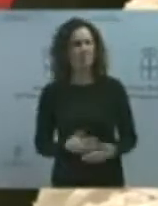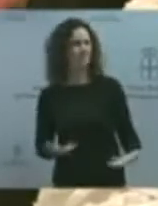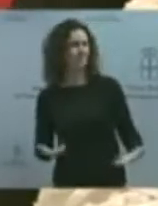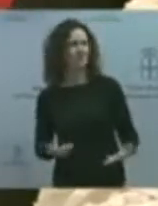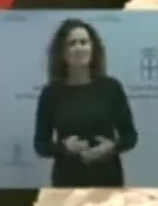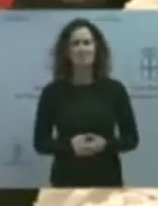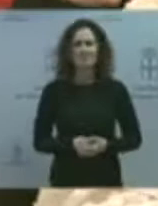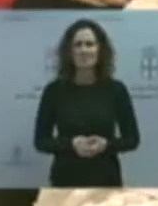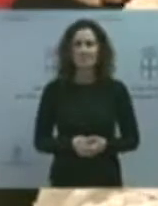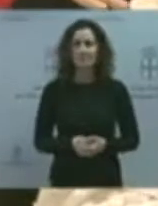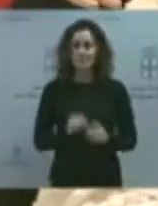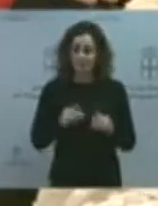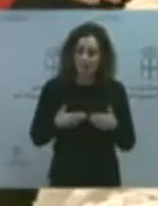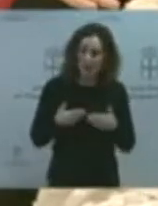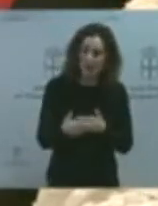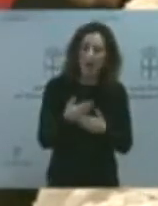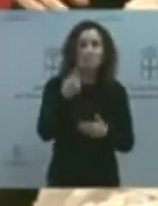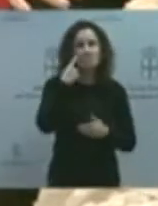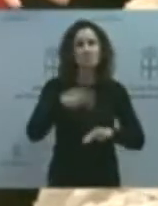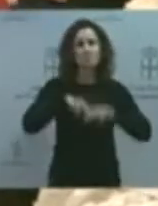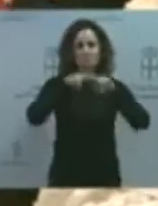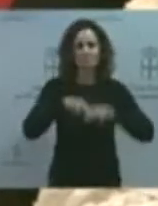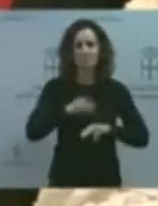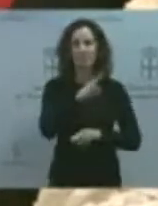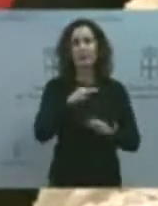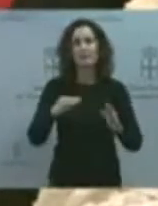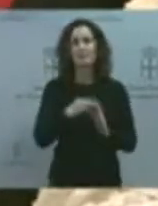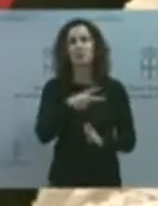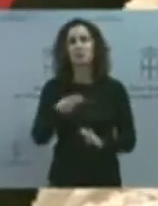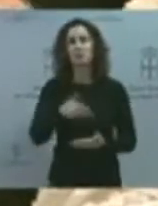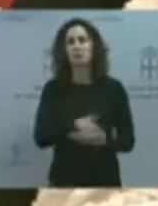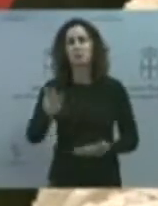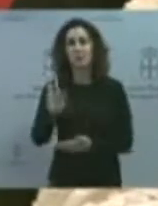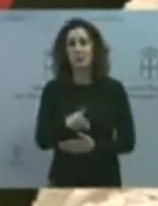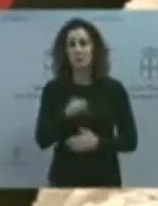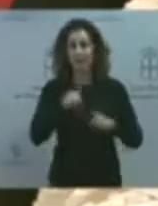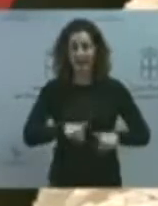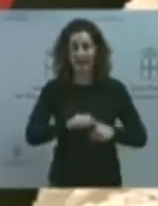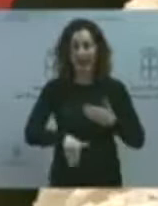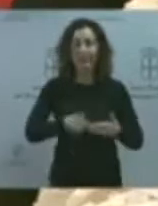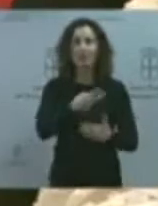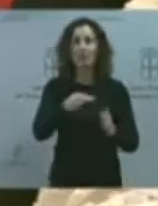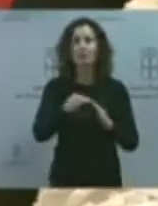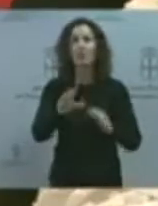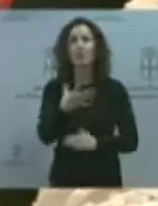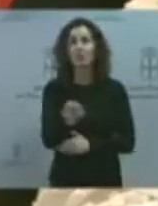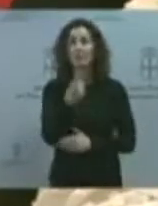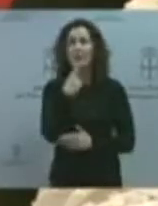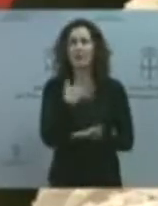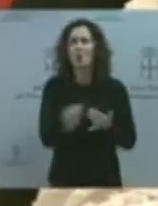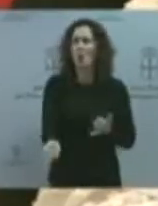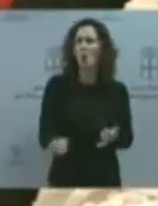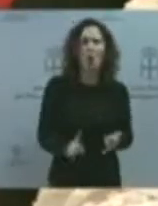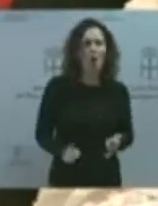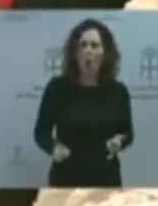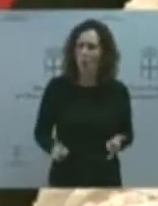empresa que dice que va ganar 3.200 millones de euros de aquí hasta 2050 y que sin embargo dice que no ha amortizado para nada el peaje. Con lo cual se está